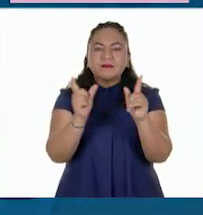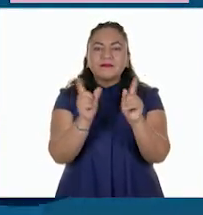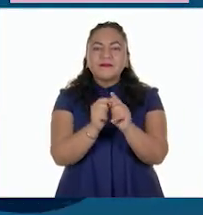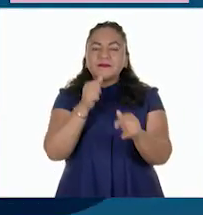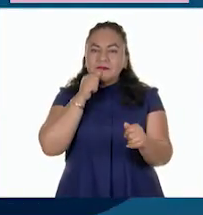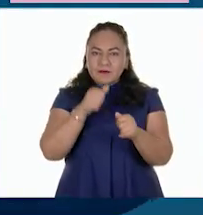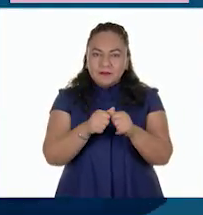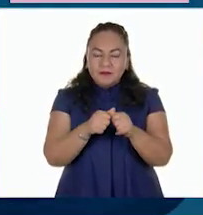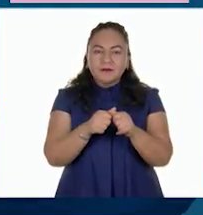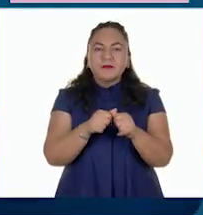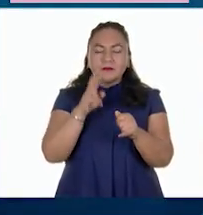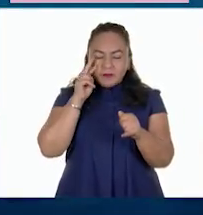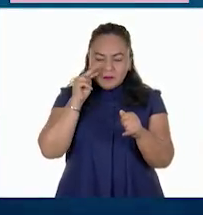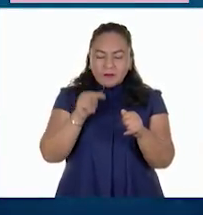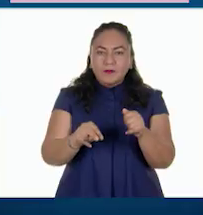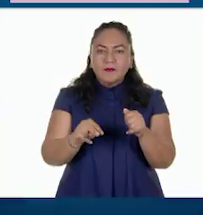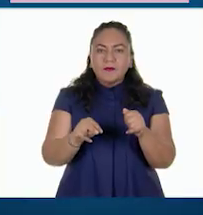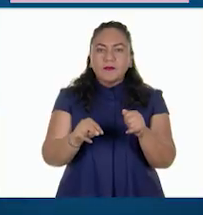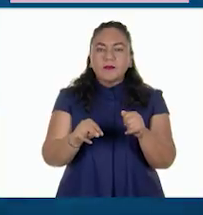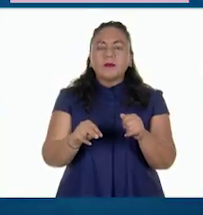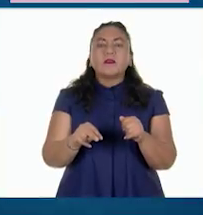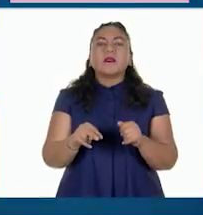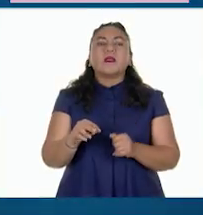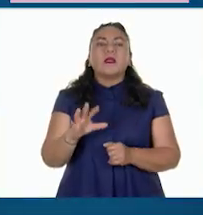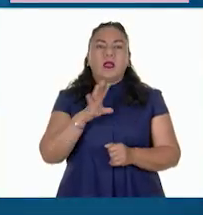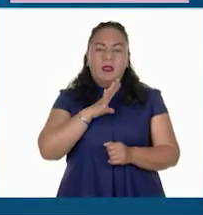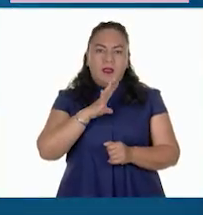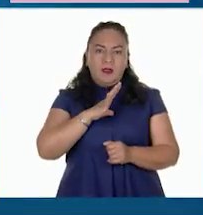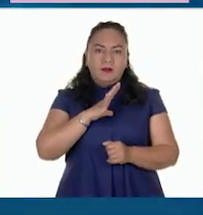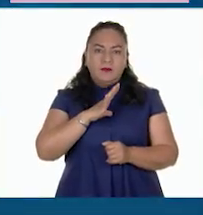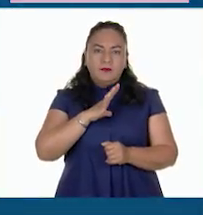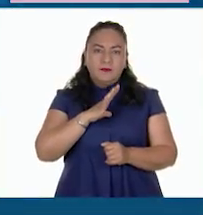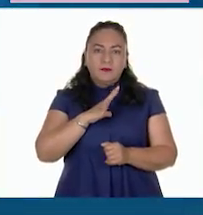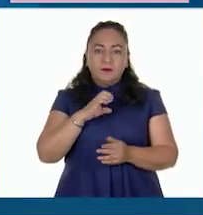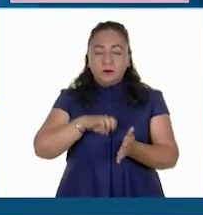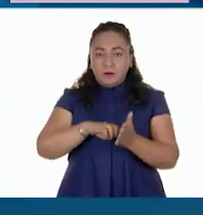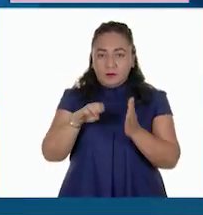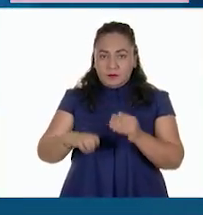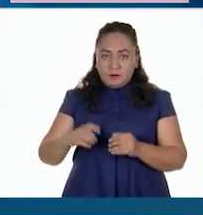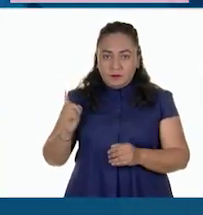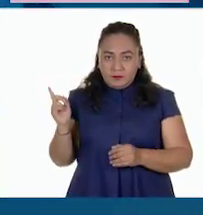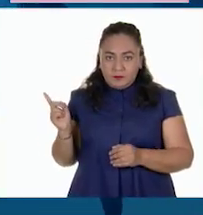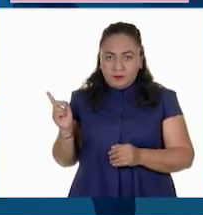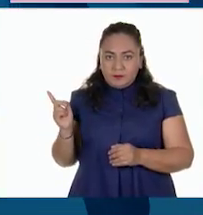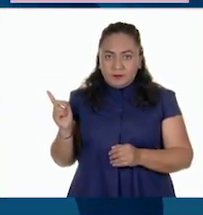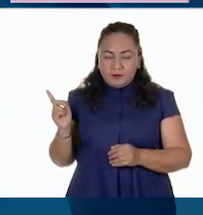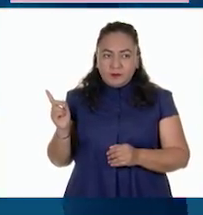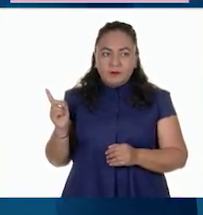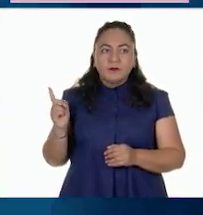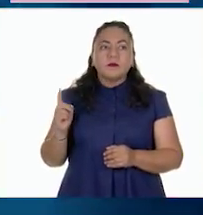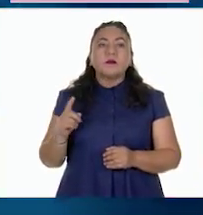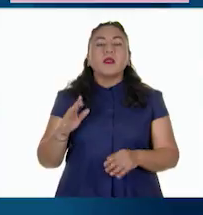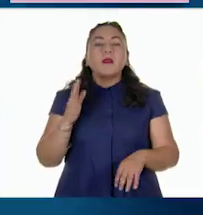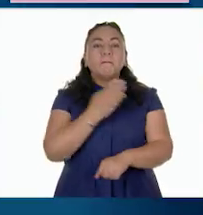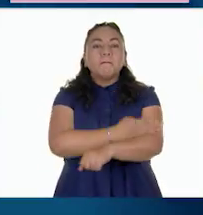recursos naturales forestales que se presentan. En este caso, como el volumen de la producción maderera en